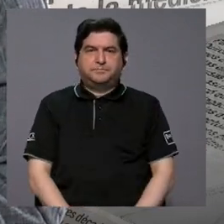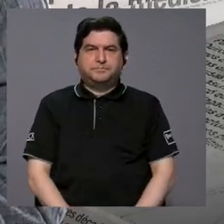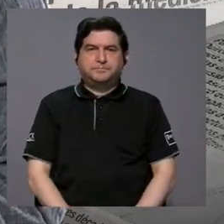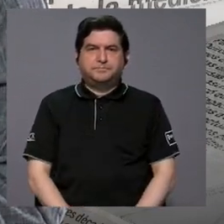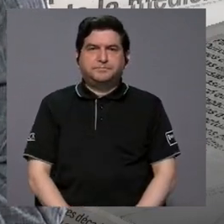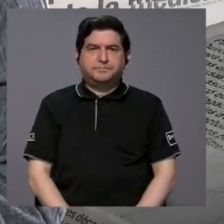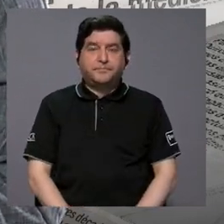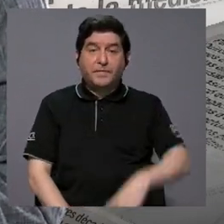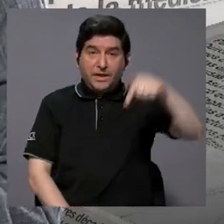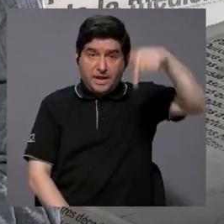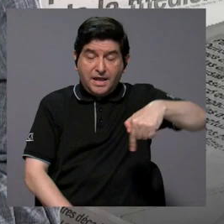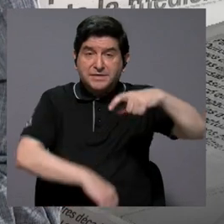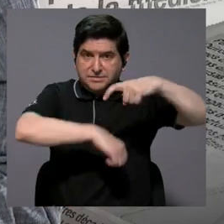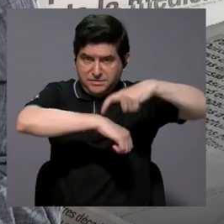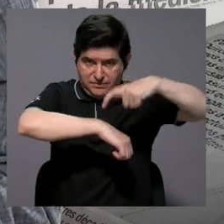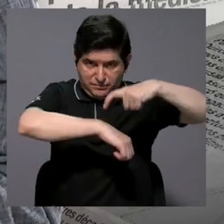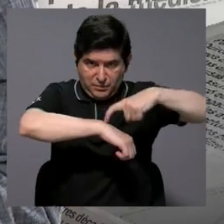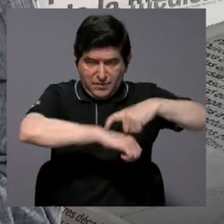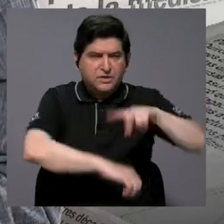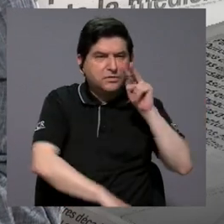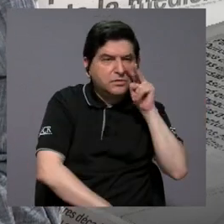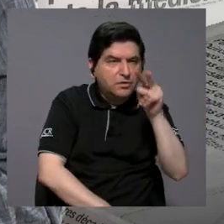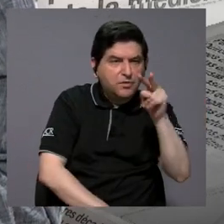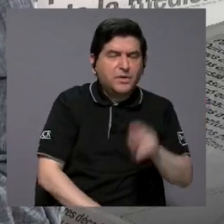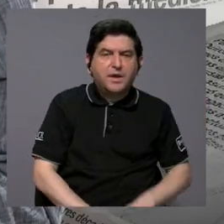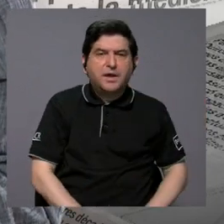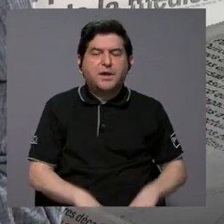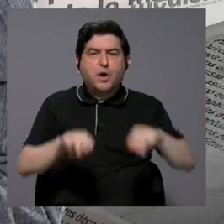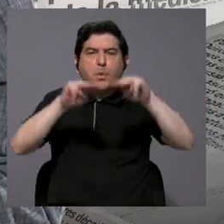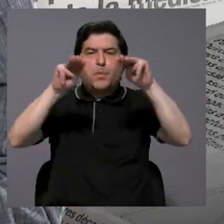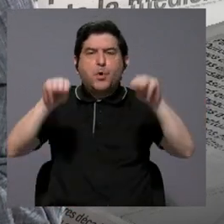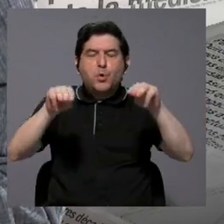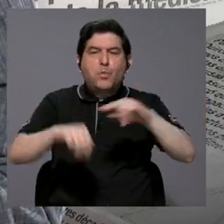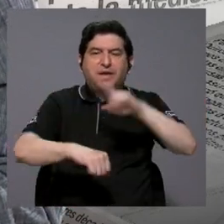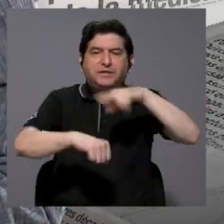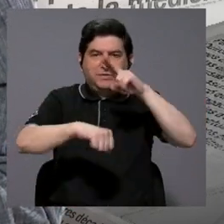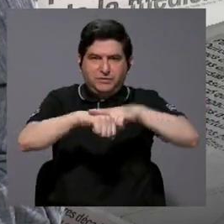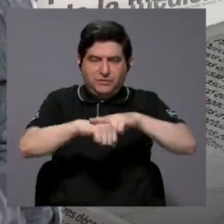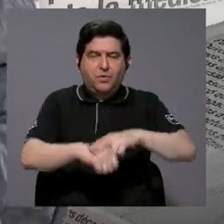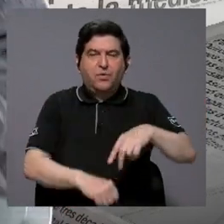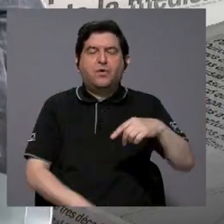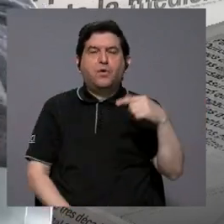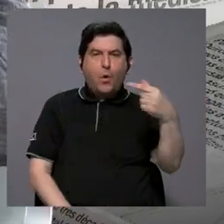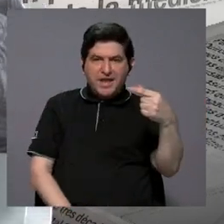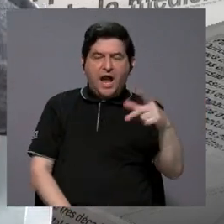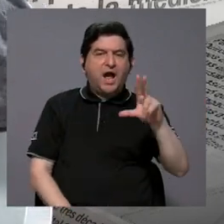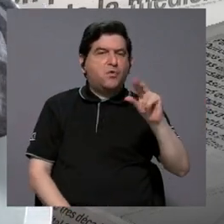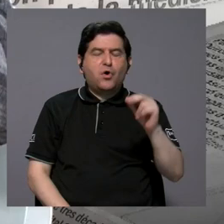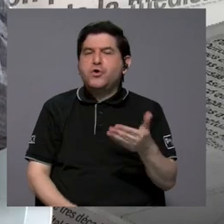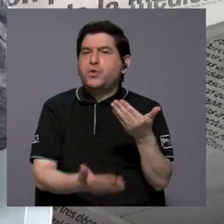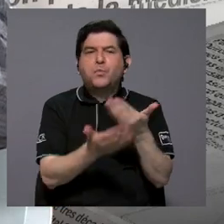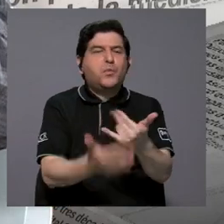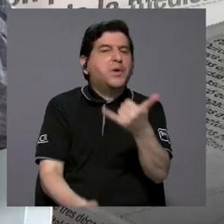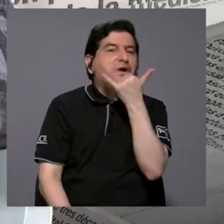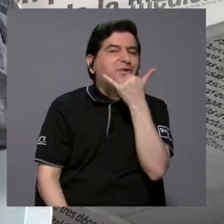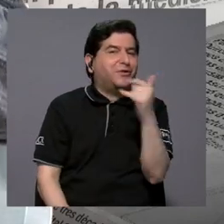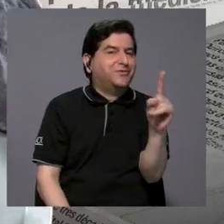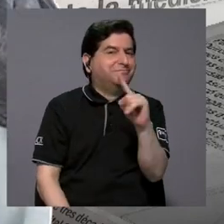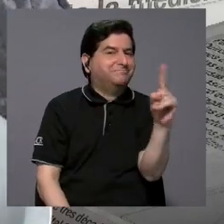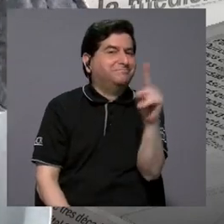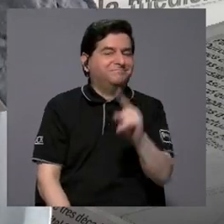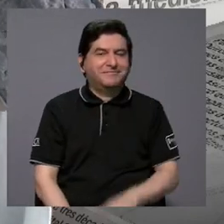que hoy en día lo que vemos en el Monumento Nacional Guayabo no son pruebas y errores,